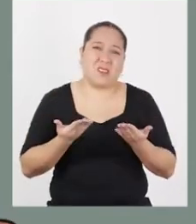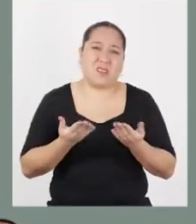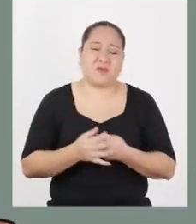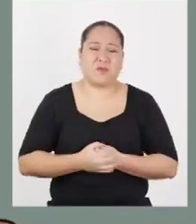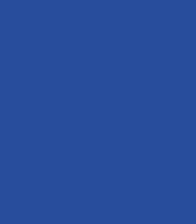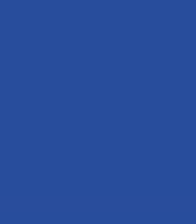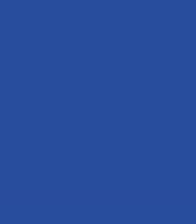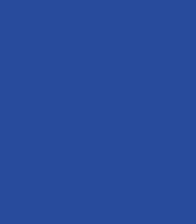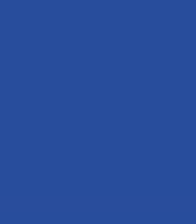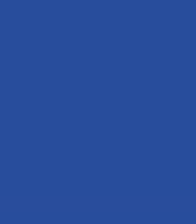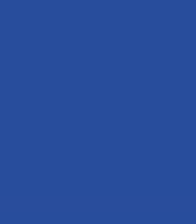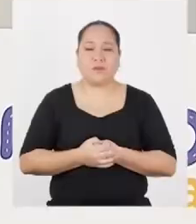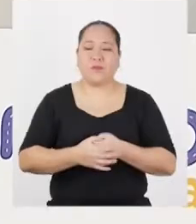hacer.